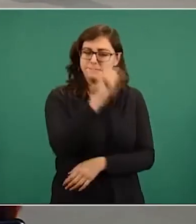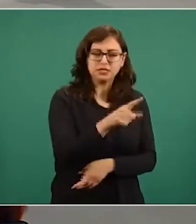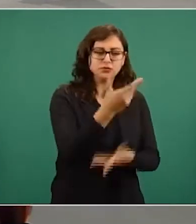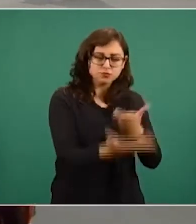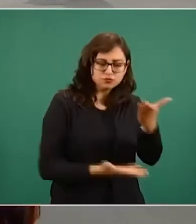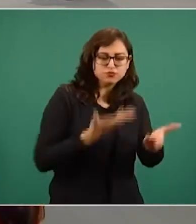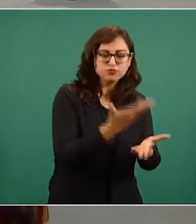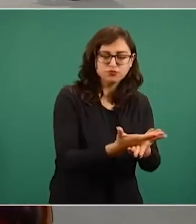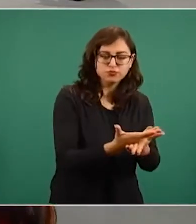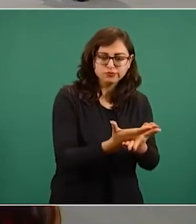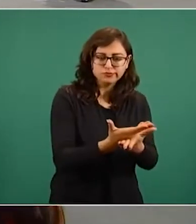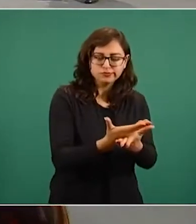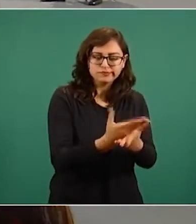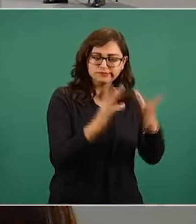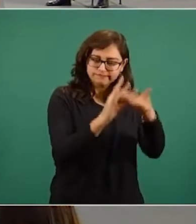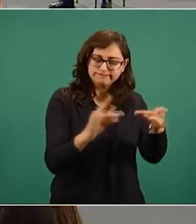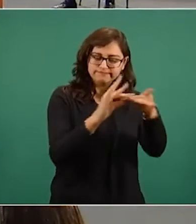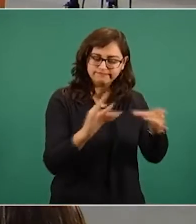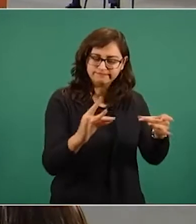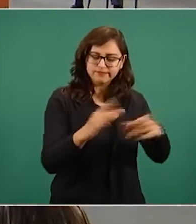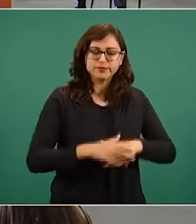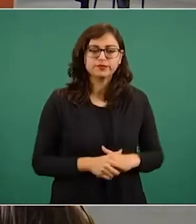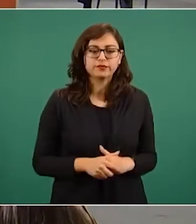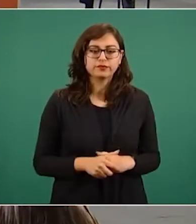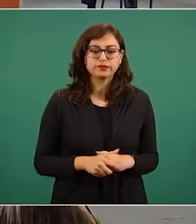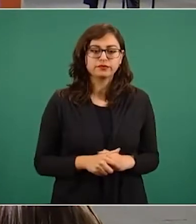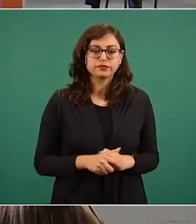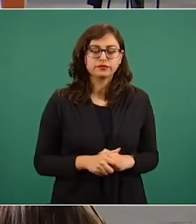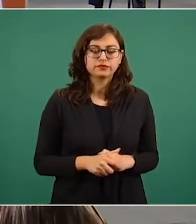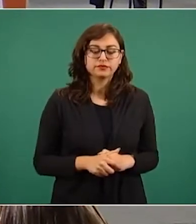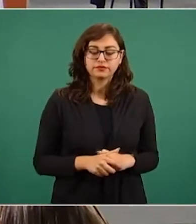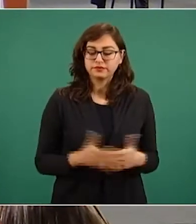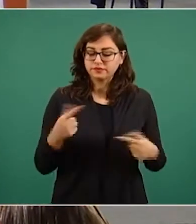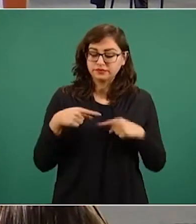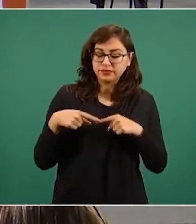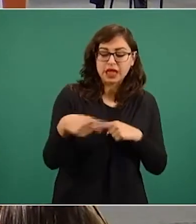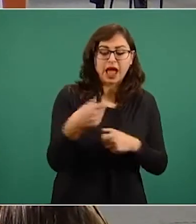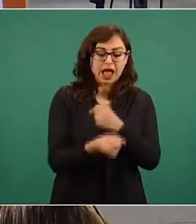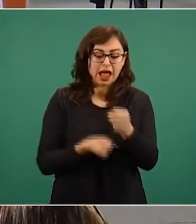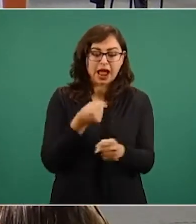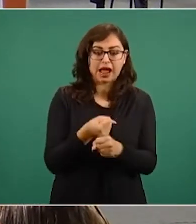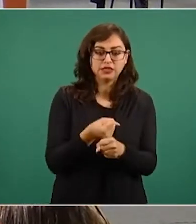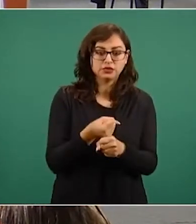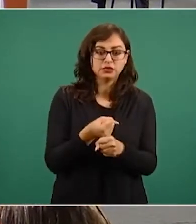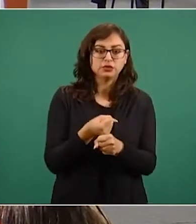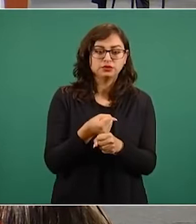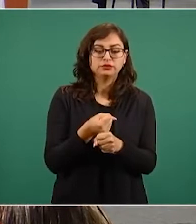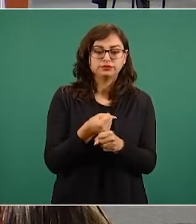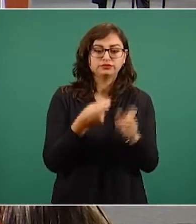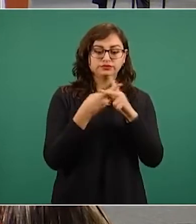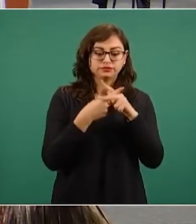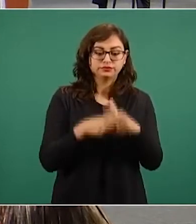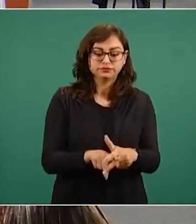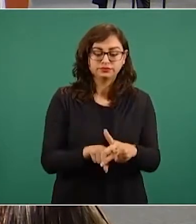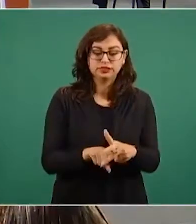manifiesto. Al principio del año en curso se